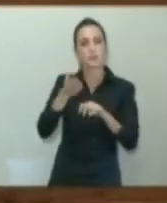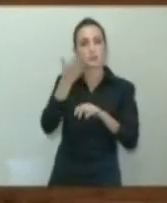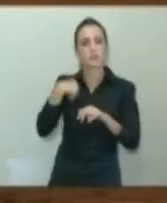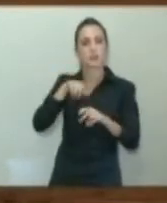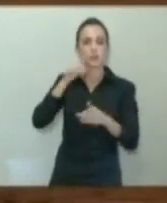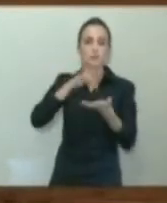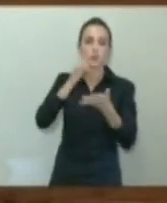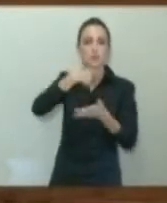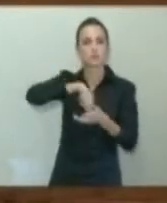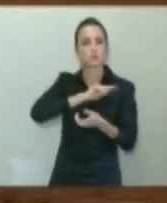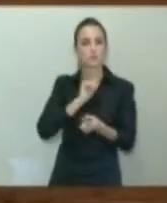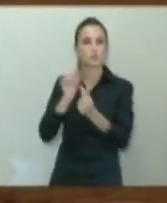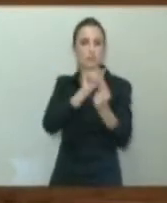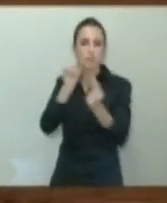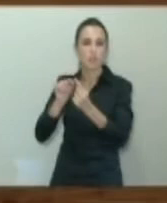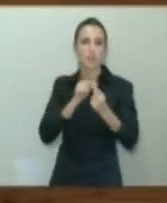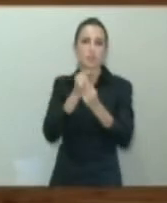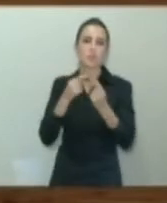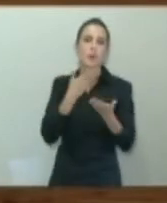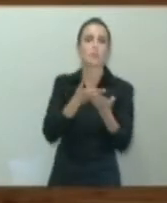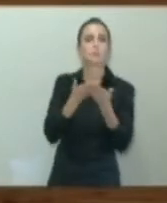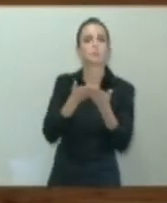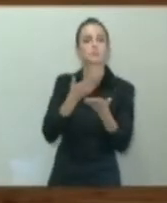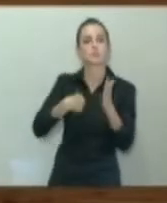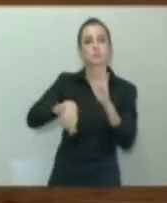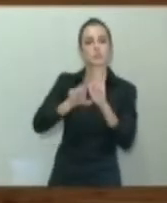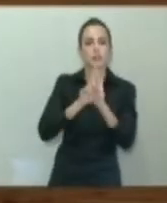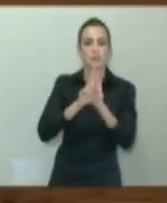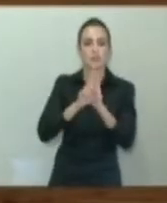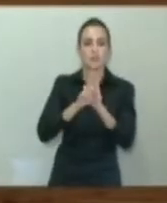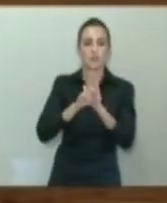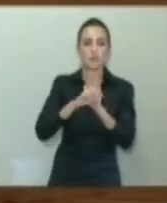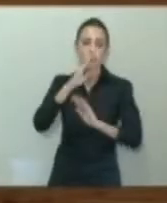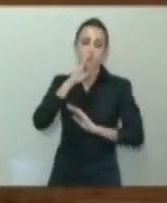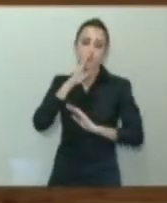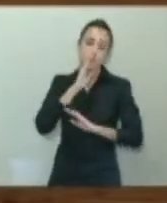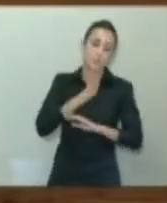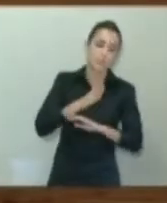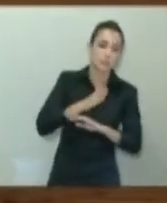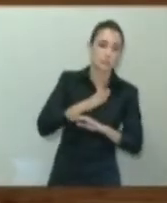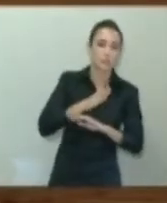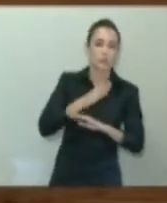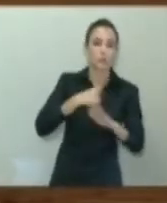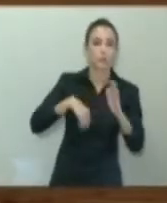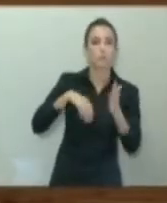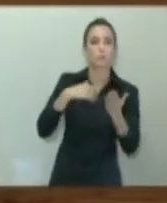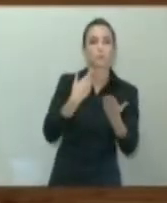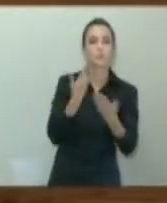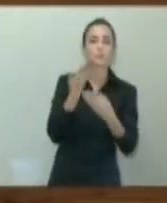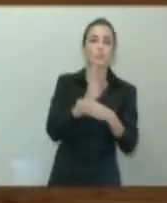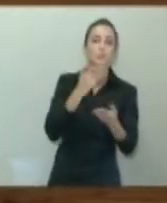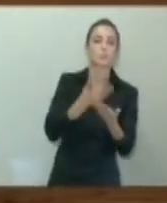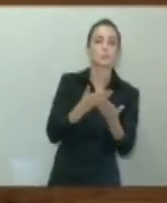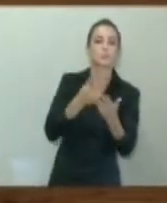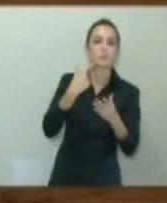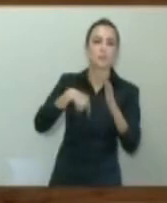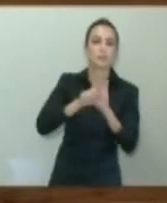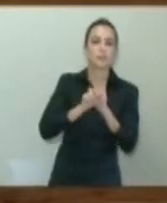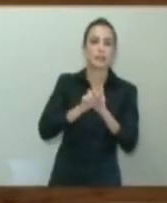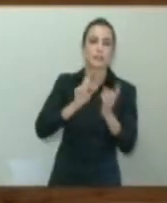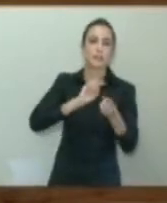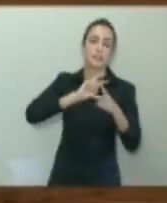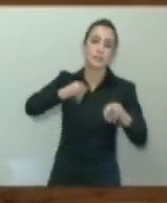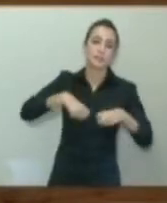proposición de ley que presentaba y cuyo efecto cierto más directo de una proposición de ley de rebaja fiscal o de reforma